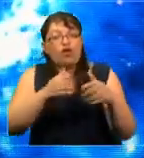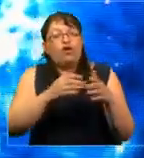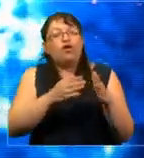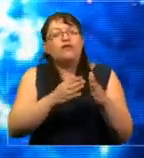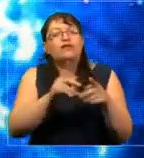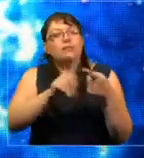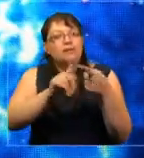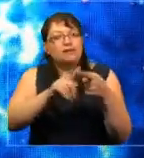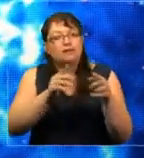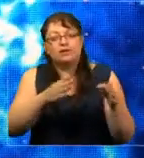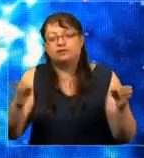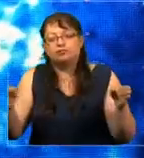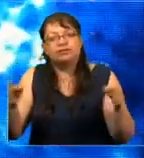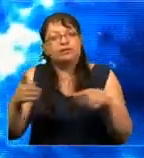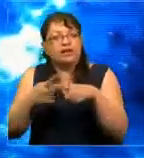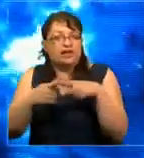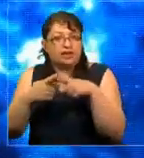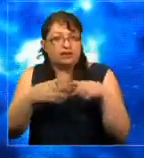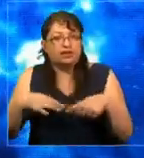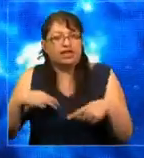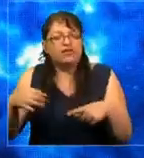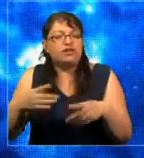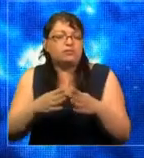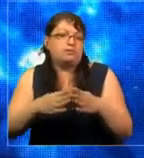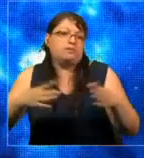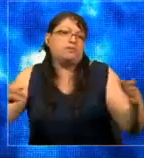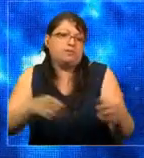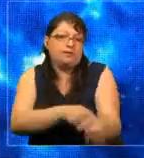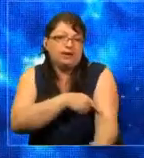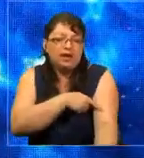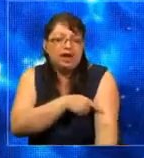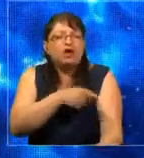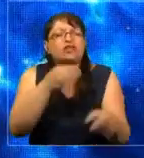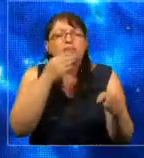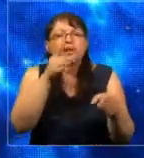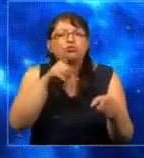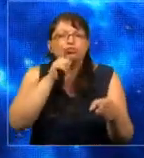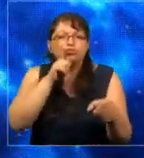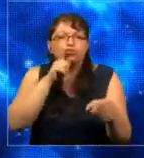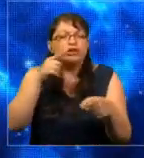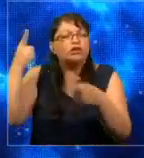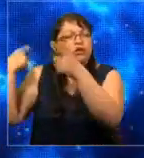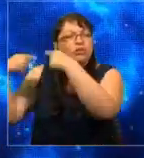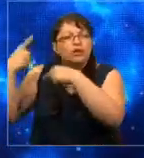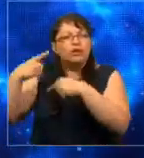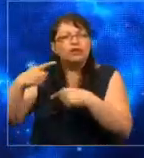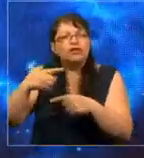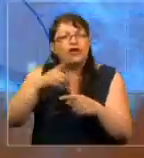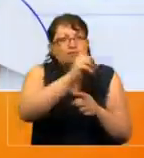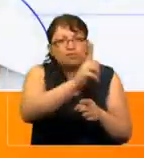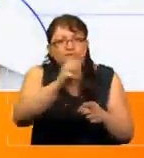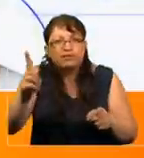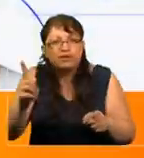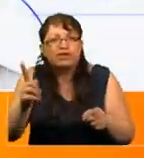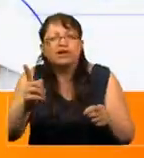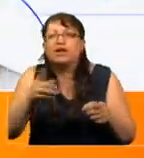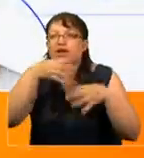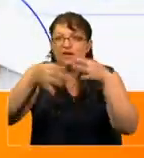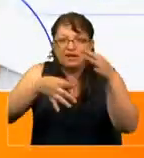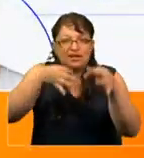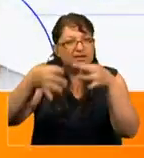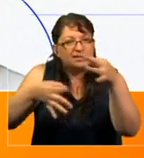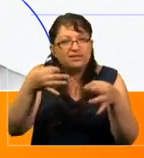largo. Estas personas están llenas de historias personales, historias que le cuentan